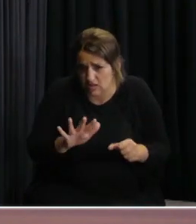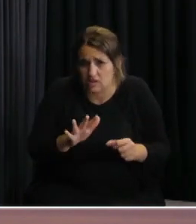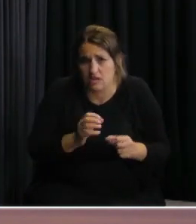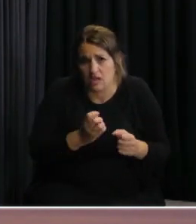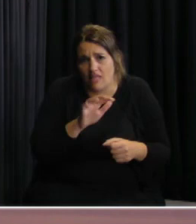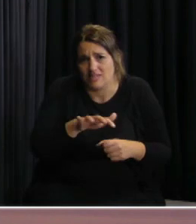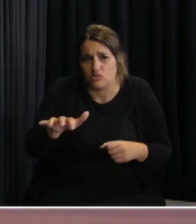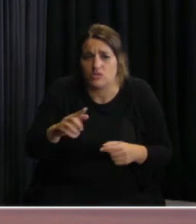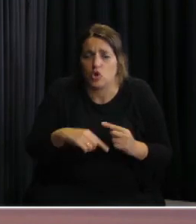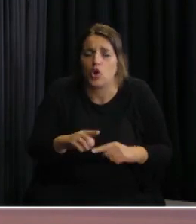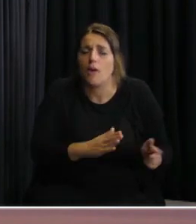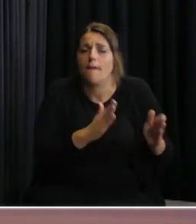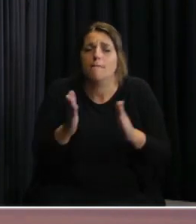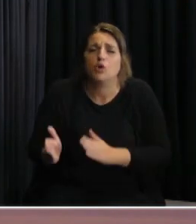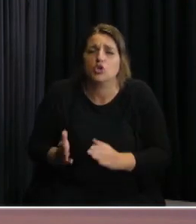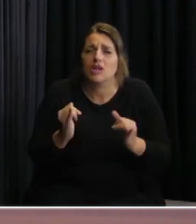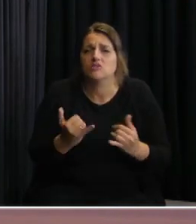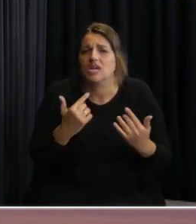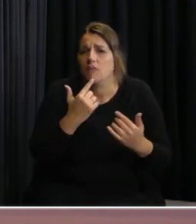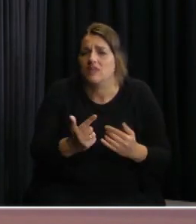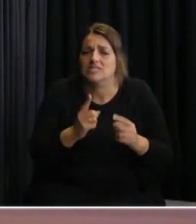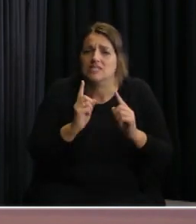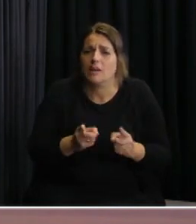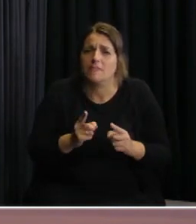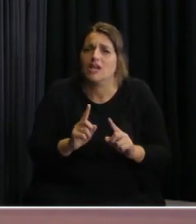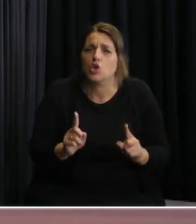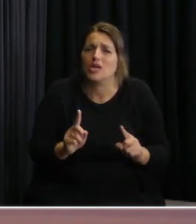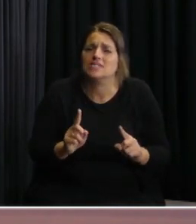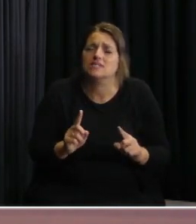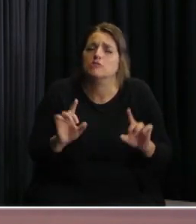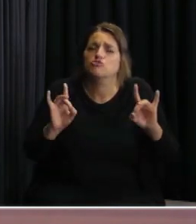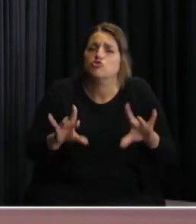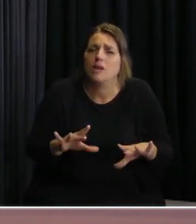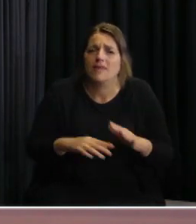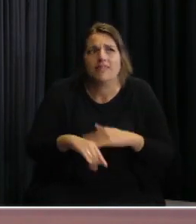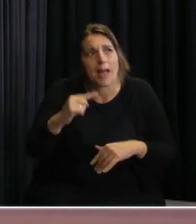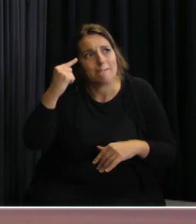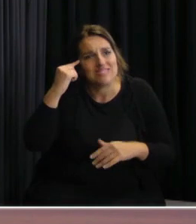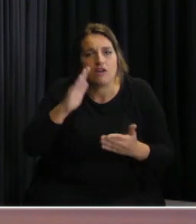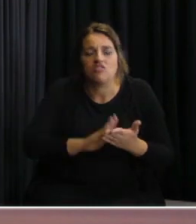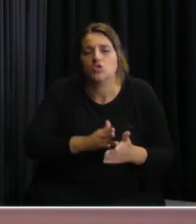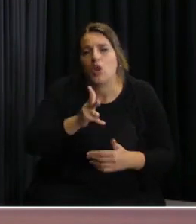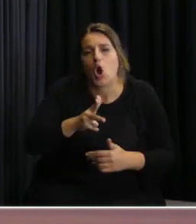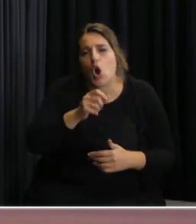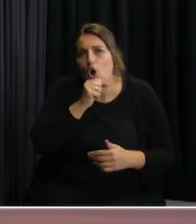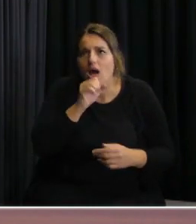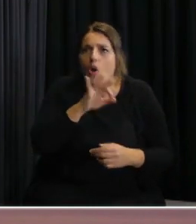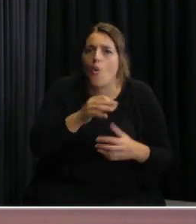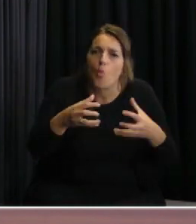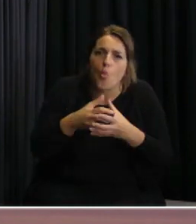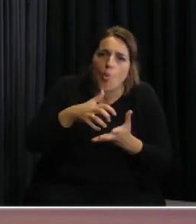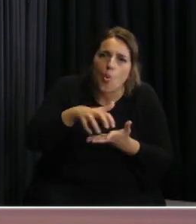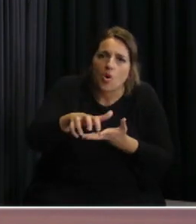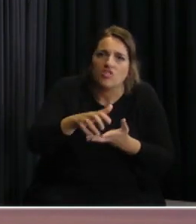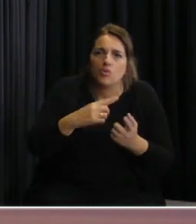y por el otro lado queremos decir que también no nos hemos limitado solamente a pensar en los geriátricos o en un sector que ha